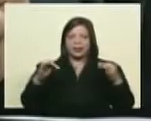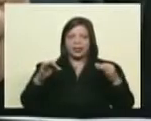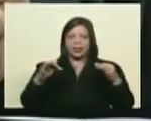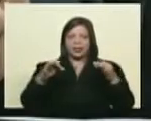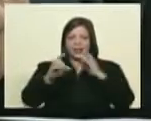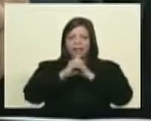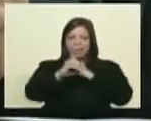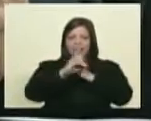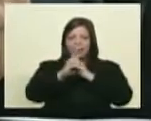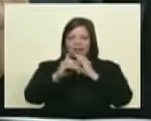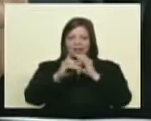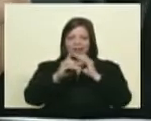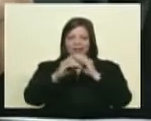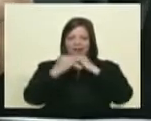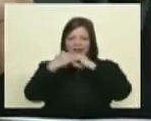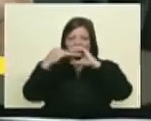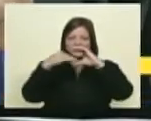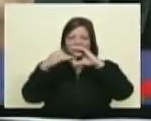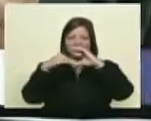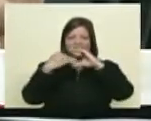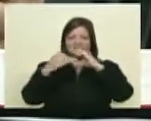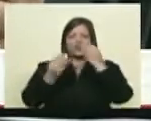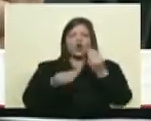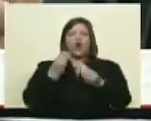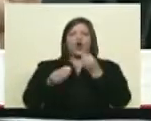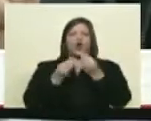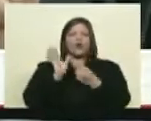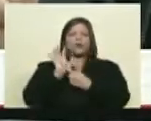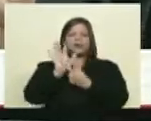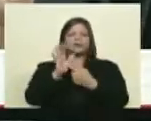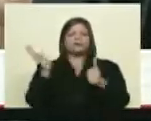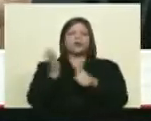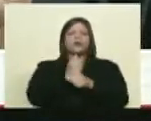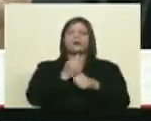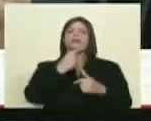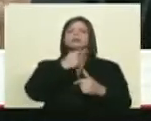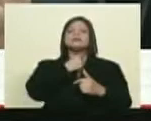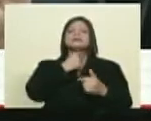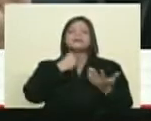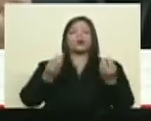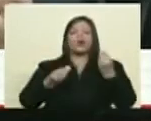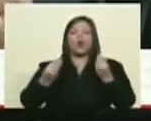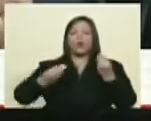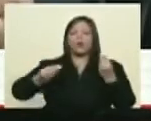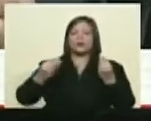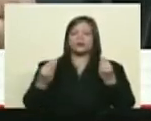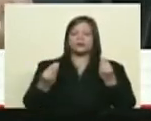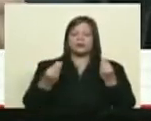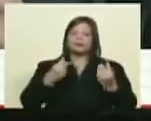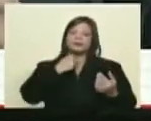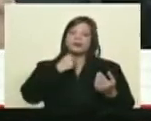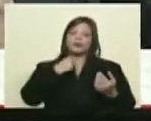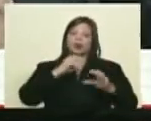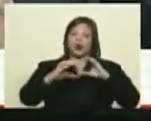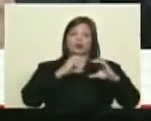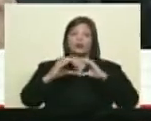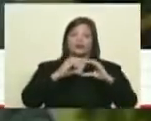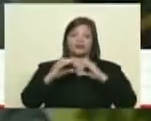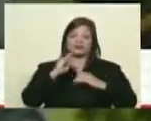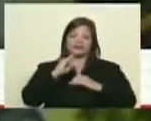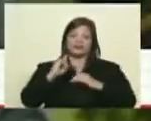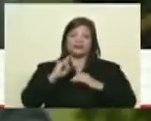¿cierto? sí efectivamente si alguien no puede acceder a la versión impresa que el ministerio de comunicación y información